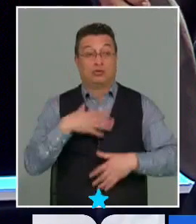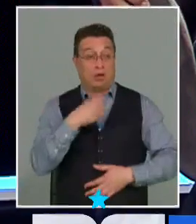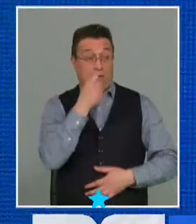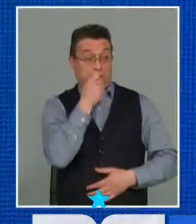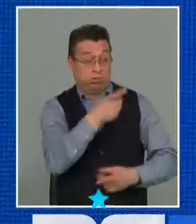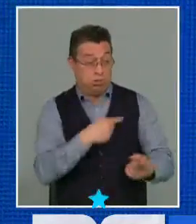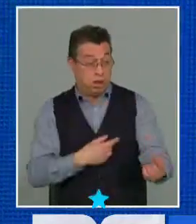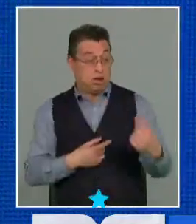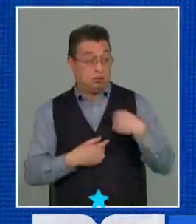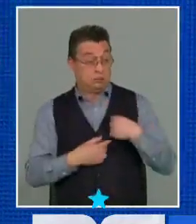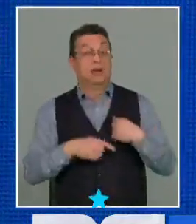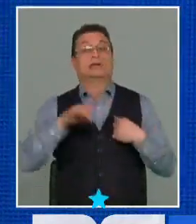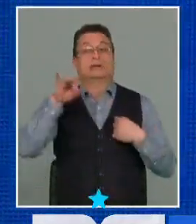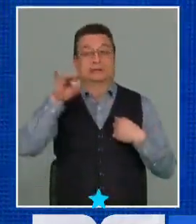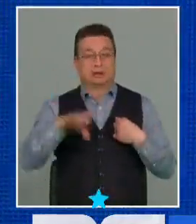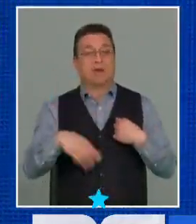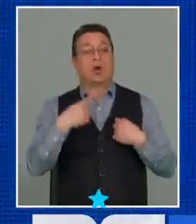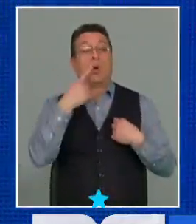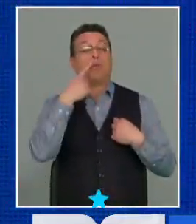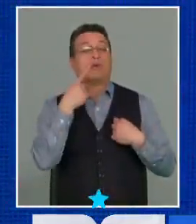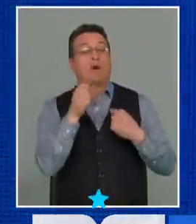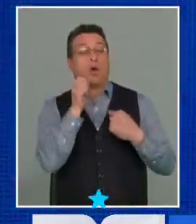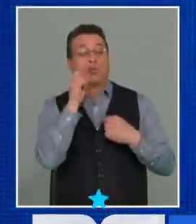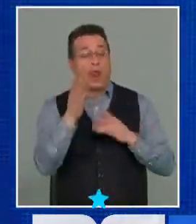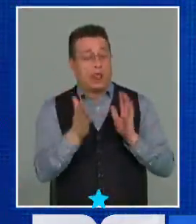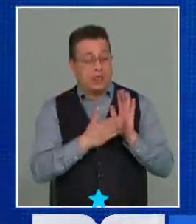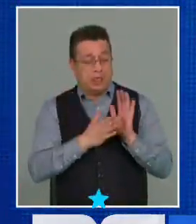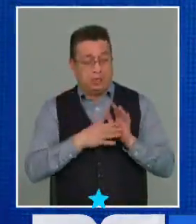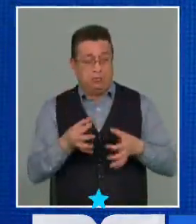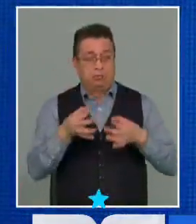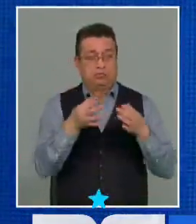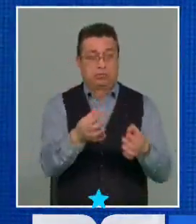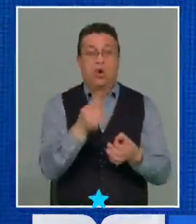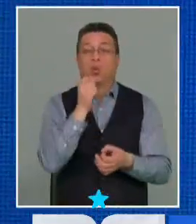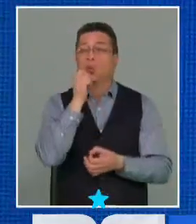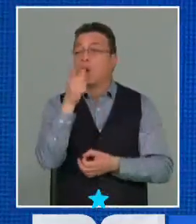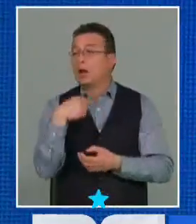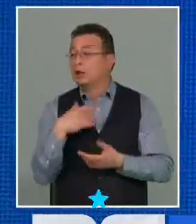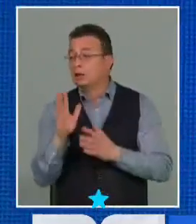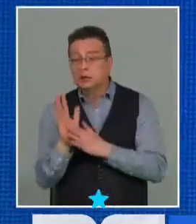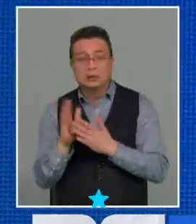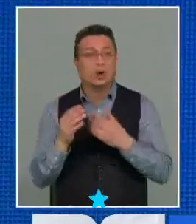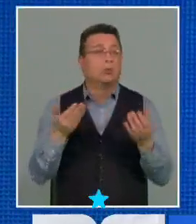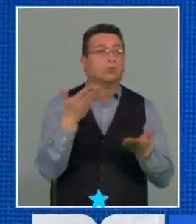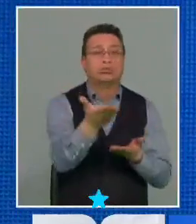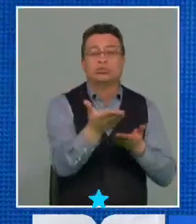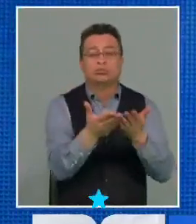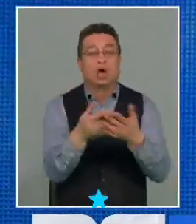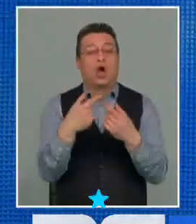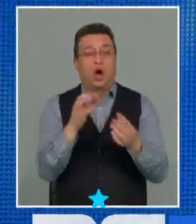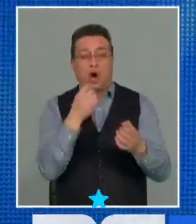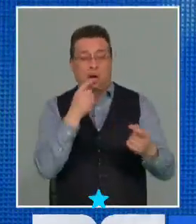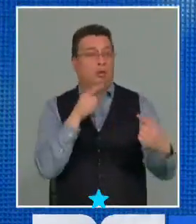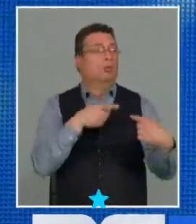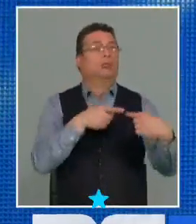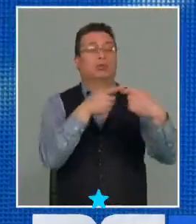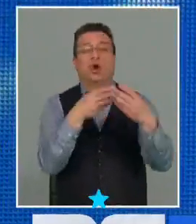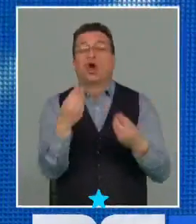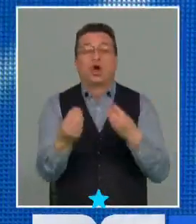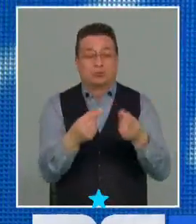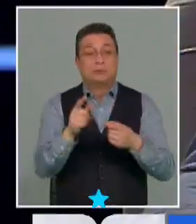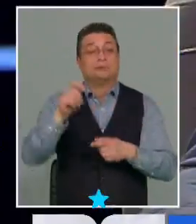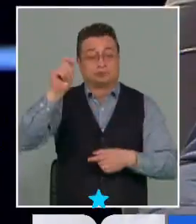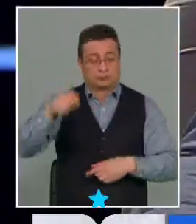sabe de antemano qué pruebas puede esgrimir qué tipo de recursos puede impugnar o puede interponer ante la